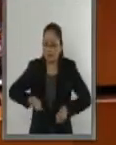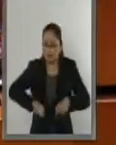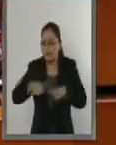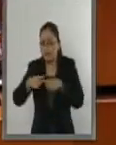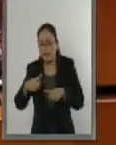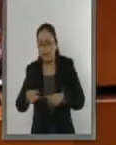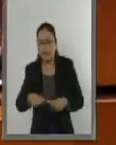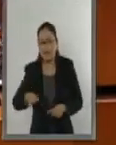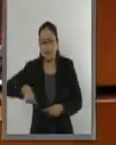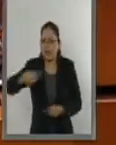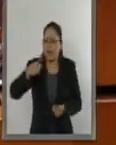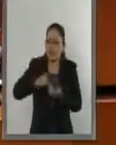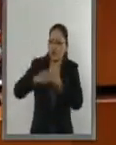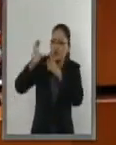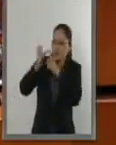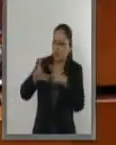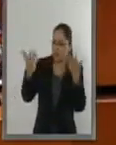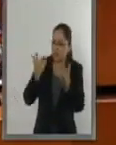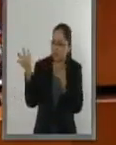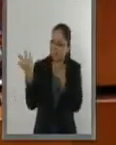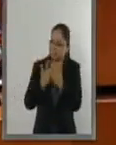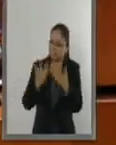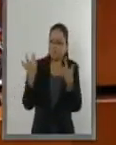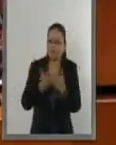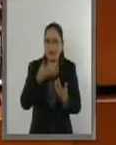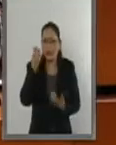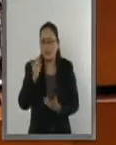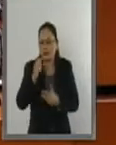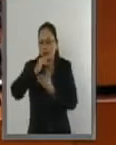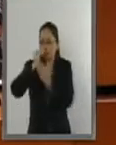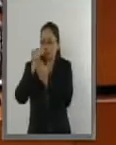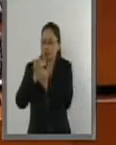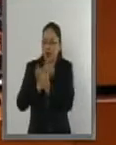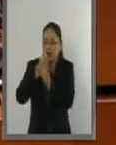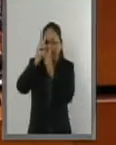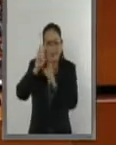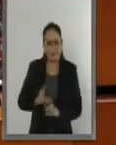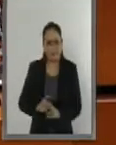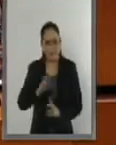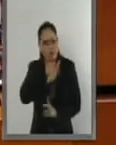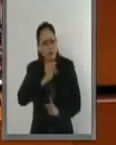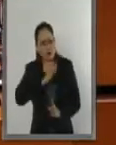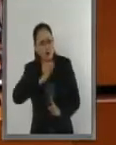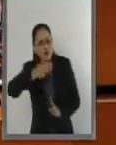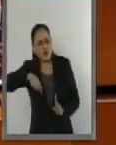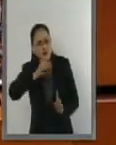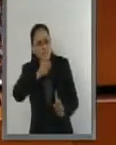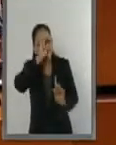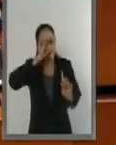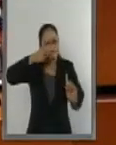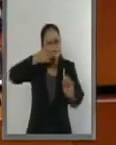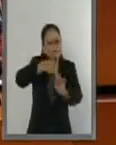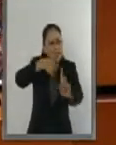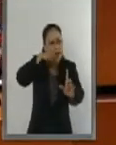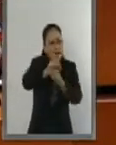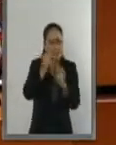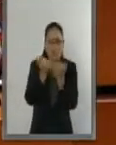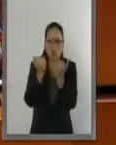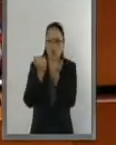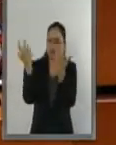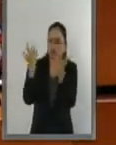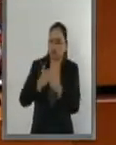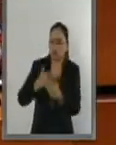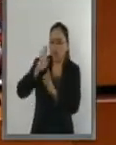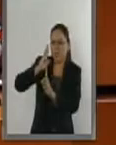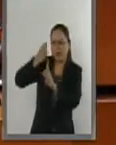16 comisiones la hemos integrado para poder orientar y alinear estos objetivos de acuerdo a